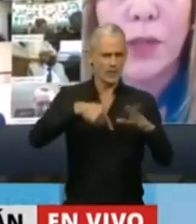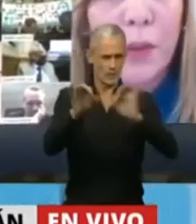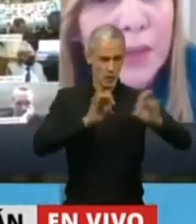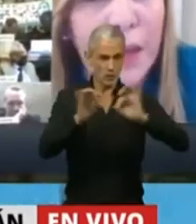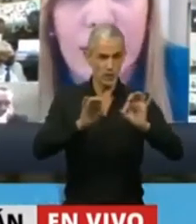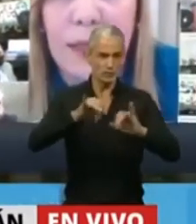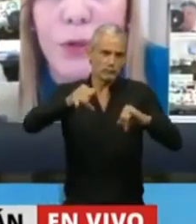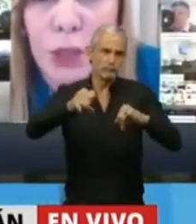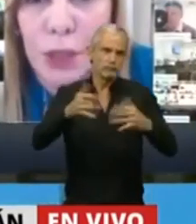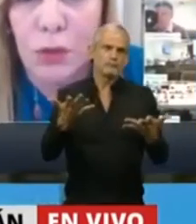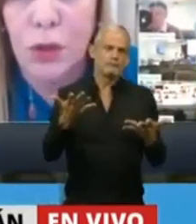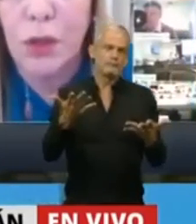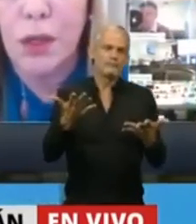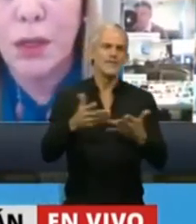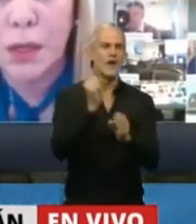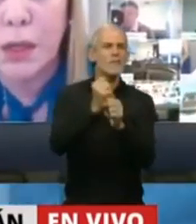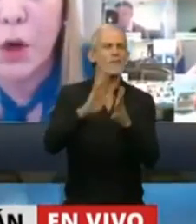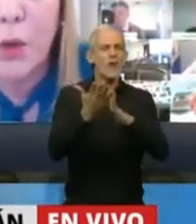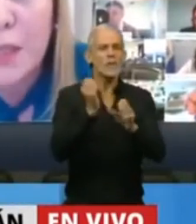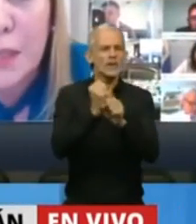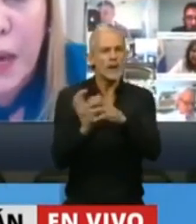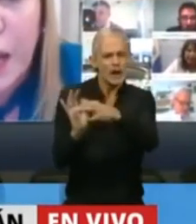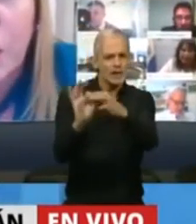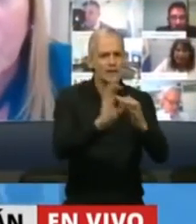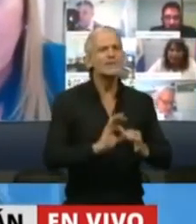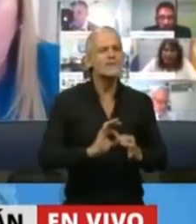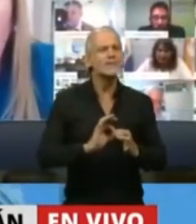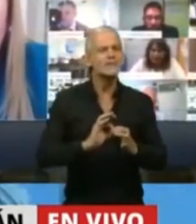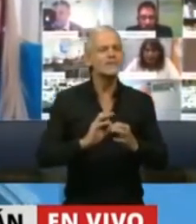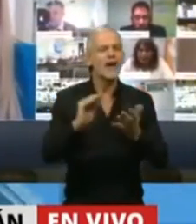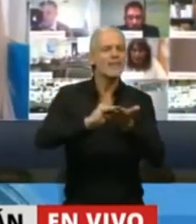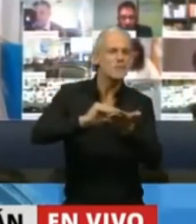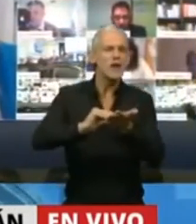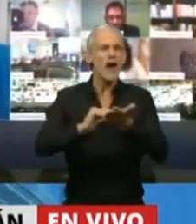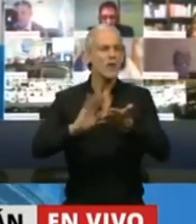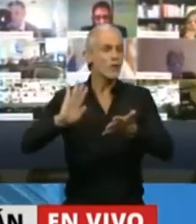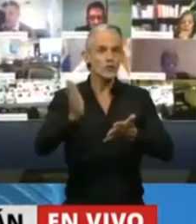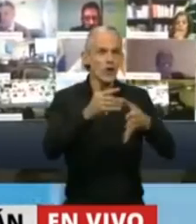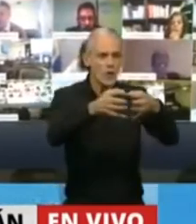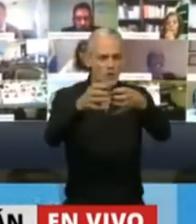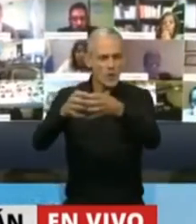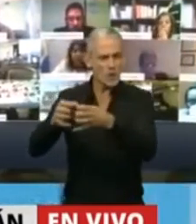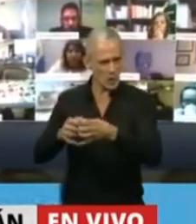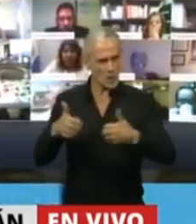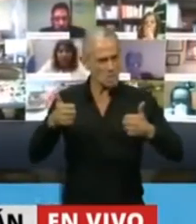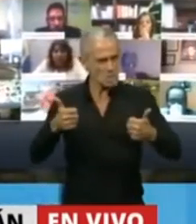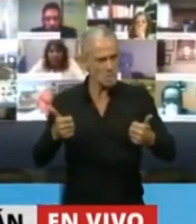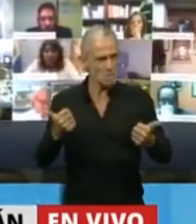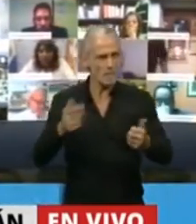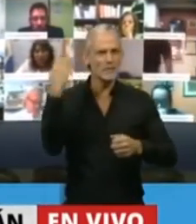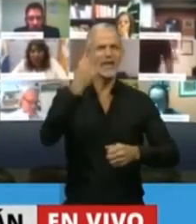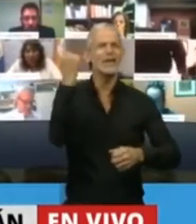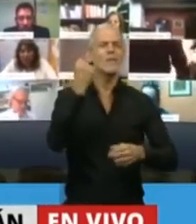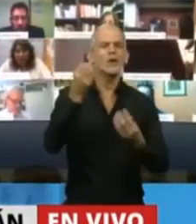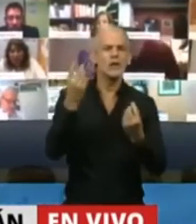y cómo se ha trabajado mancomunadamente con todos los sectores. es importante